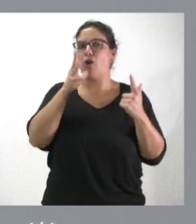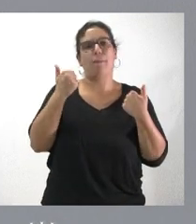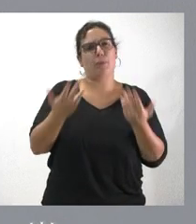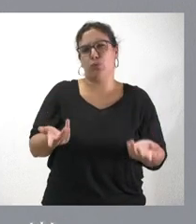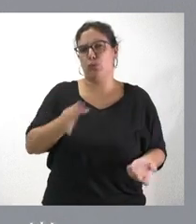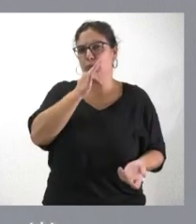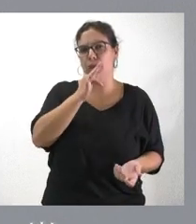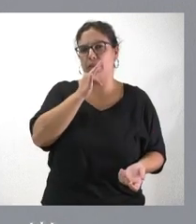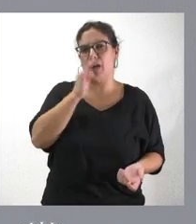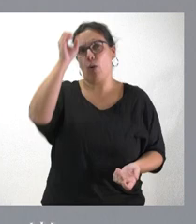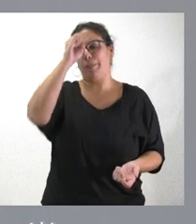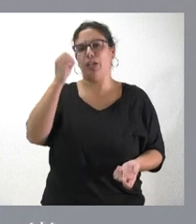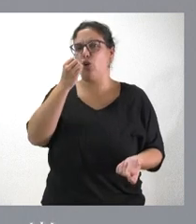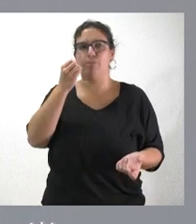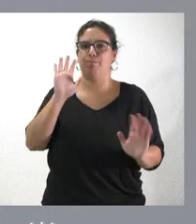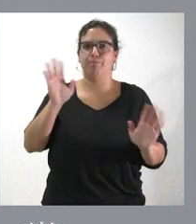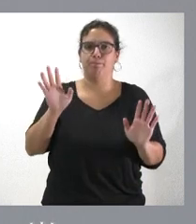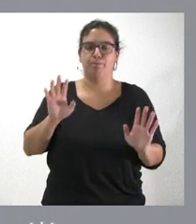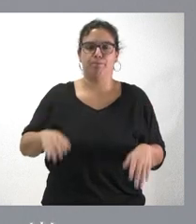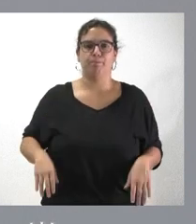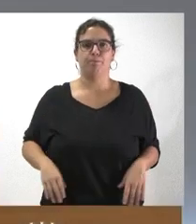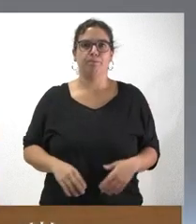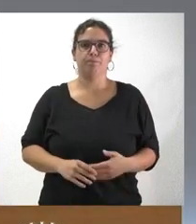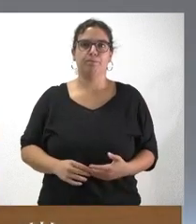cualquier valoración sobre una decisión que ni siquiera se ha producido.